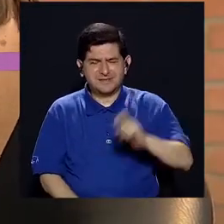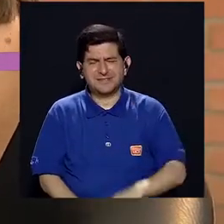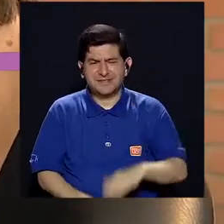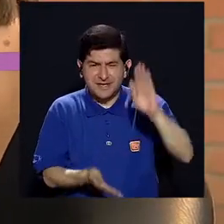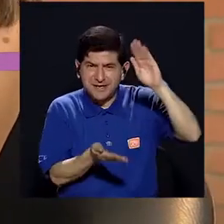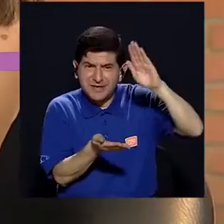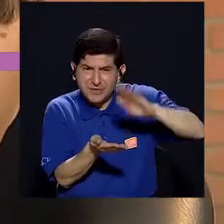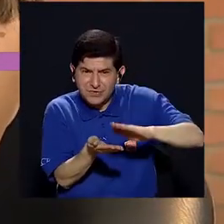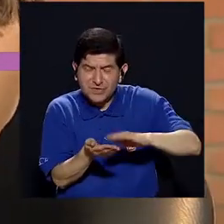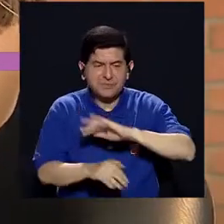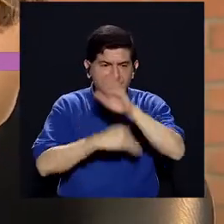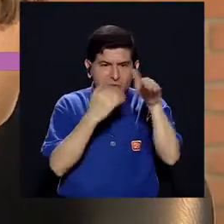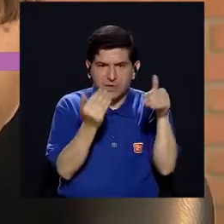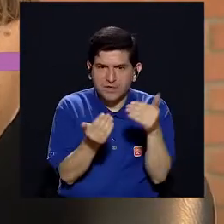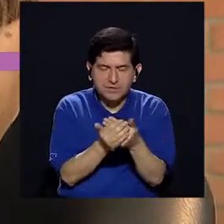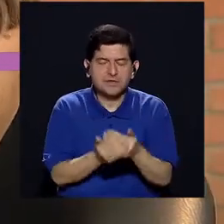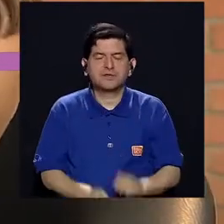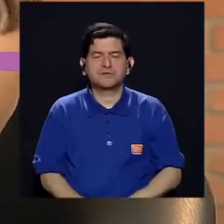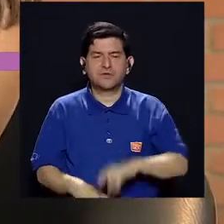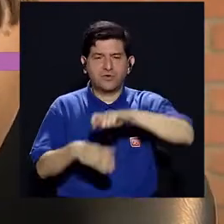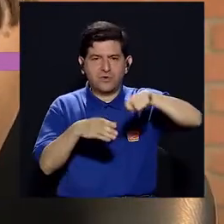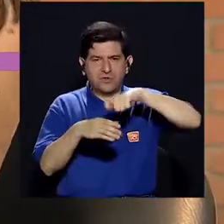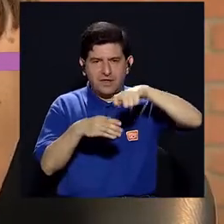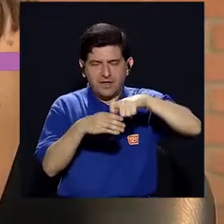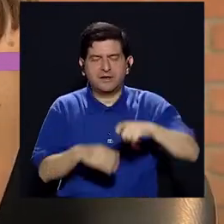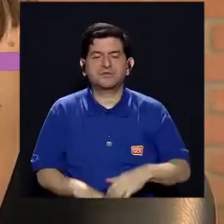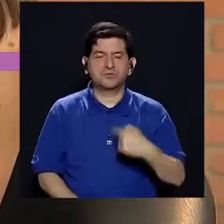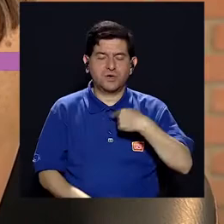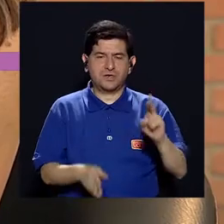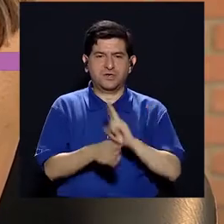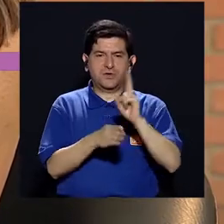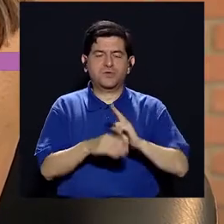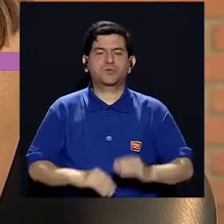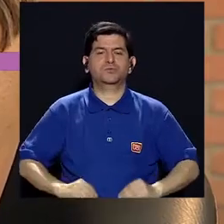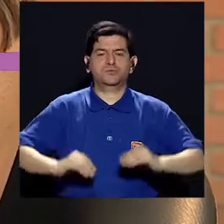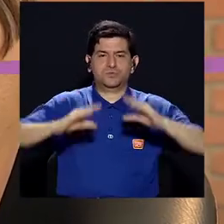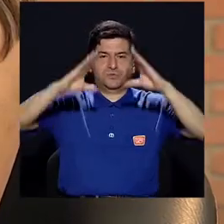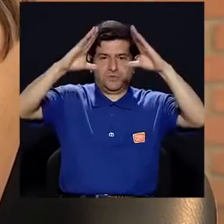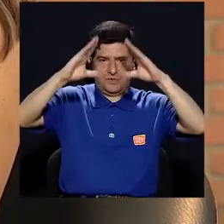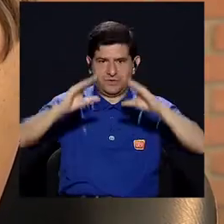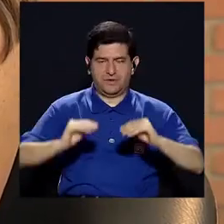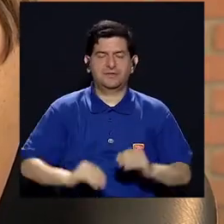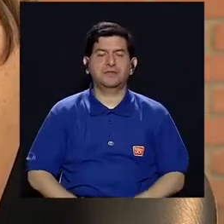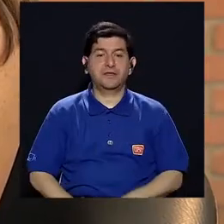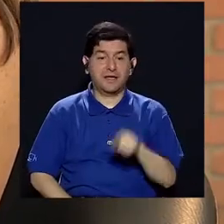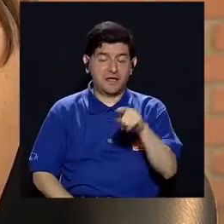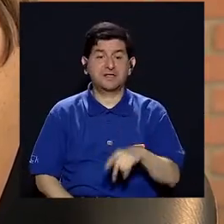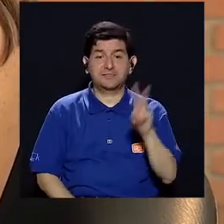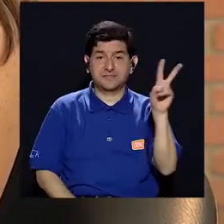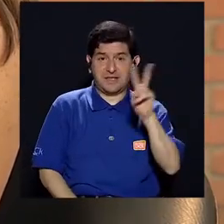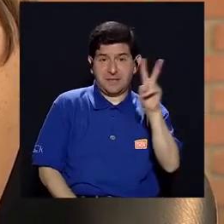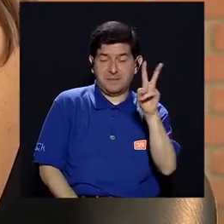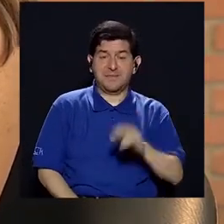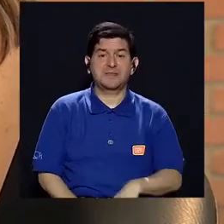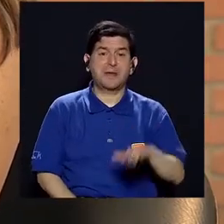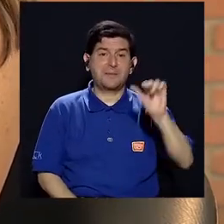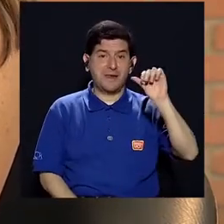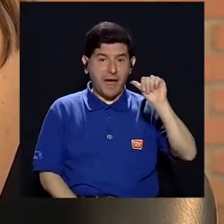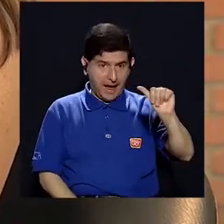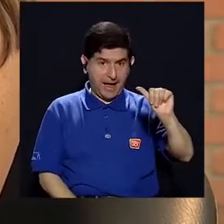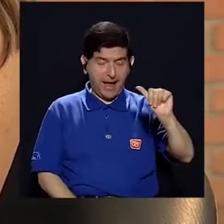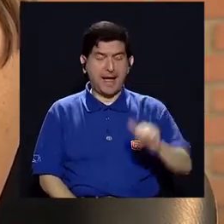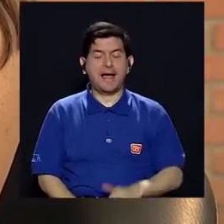ende hay que descontarla del consumo total de azúcar que voy a tener durante el día. Esta además es fuente de vitamina